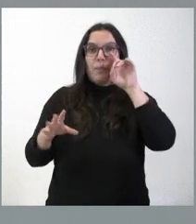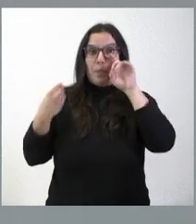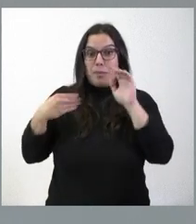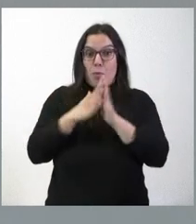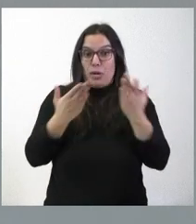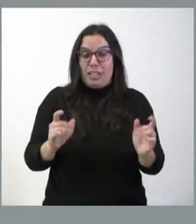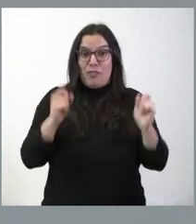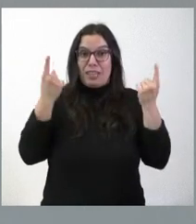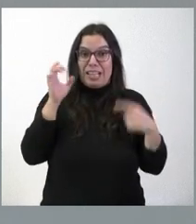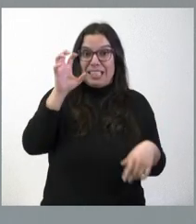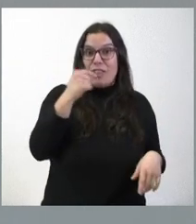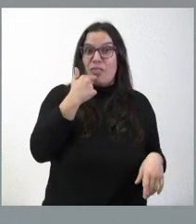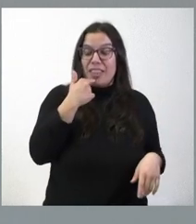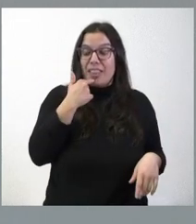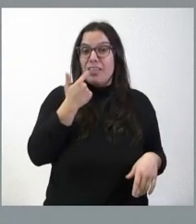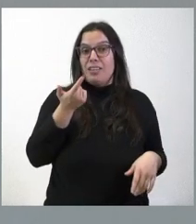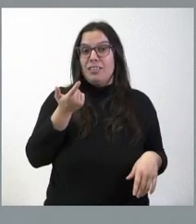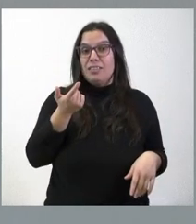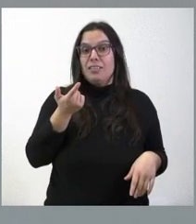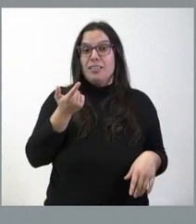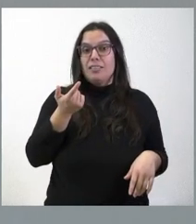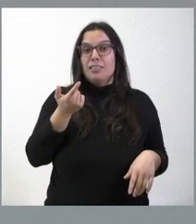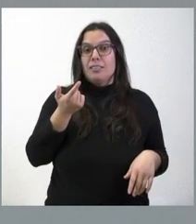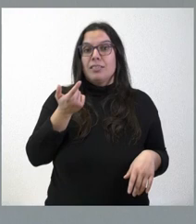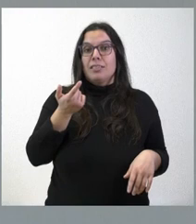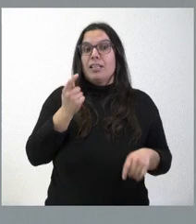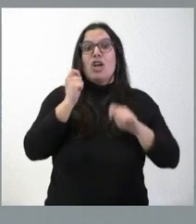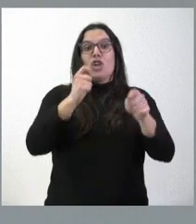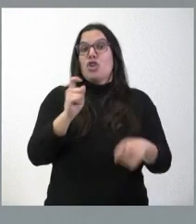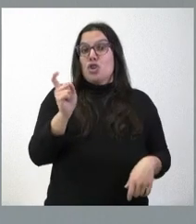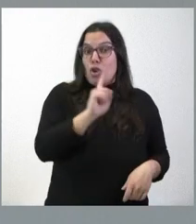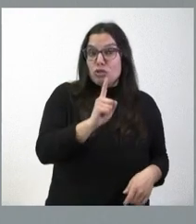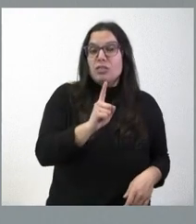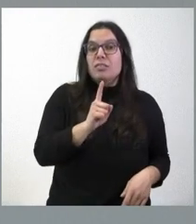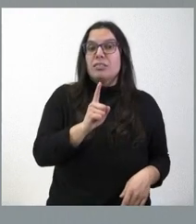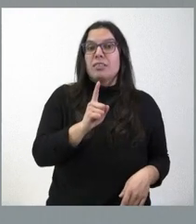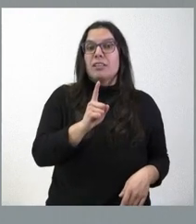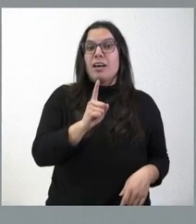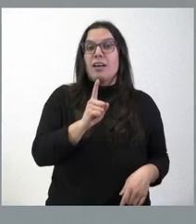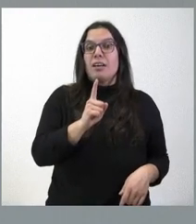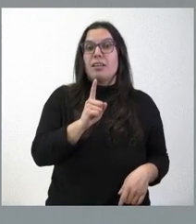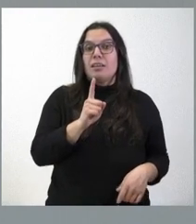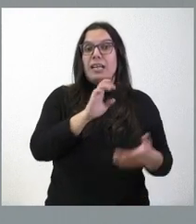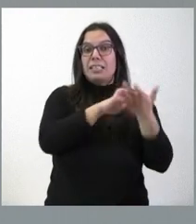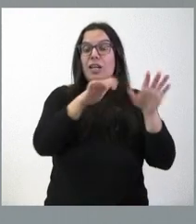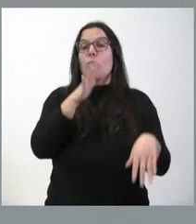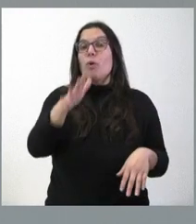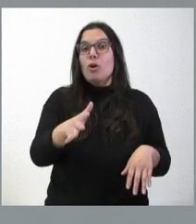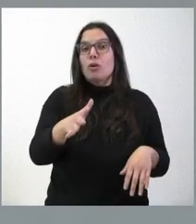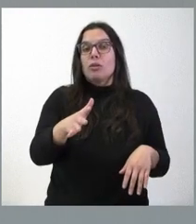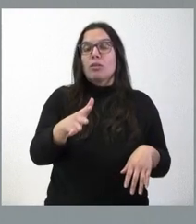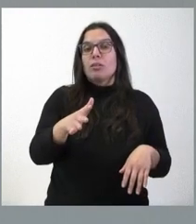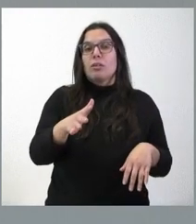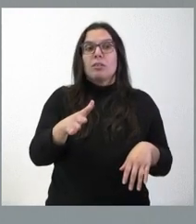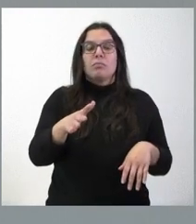Boletín Oficial del Estado, que los motivos por los cuales no se han otorgado estas candidaturas a Castilla y León no tienen nada que